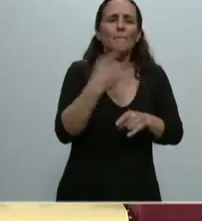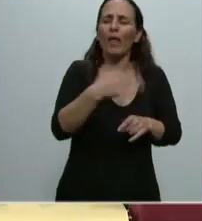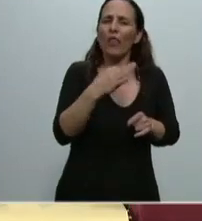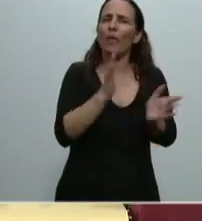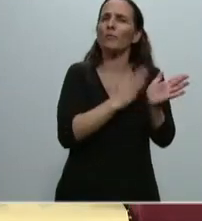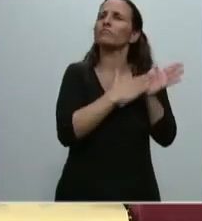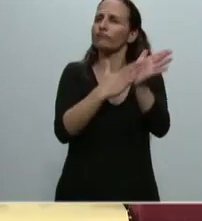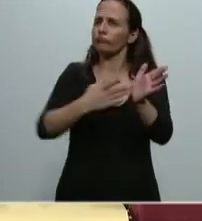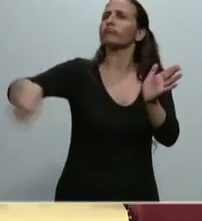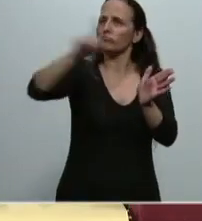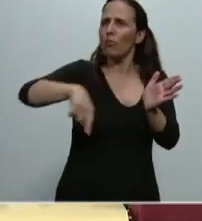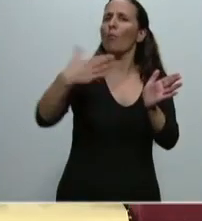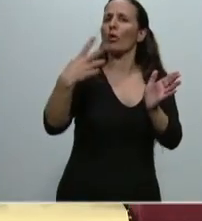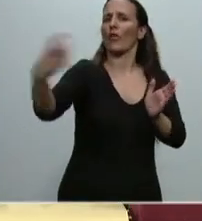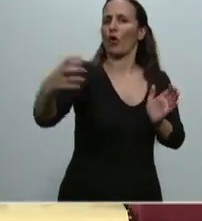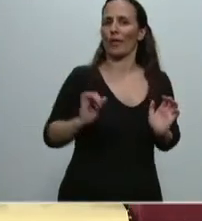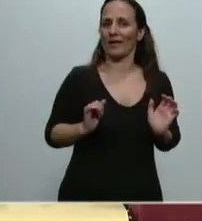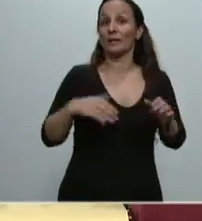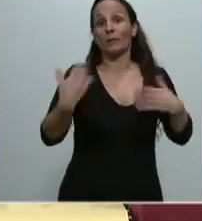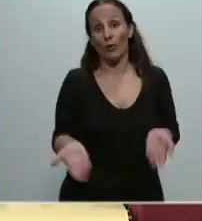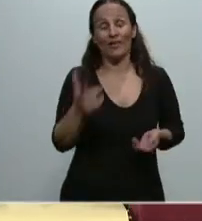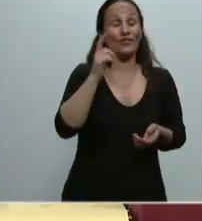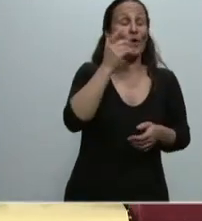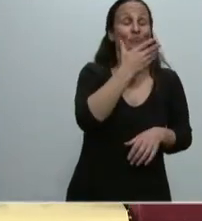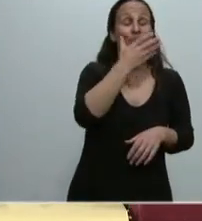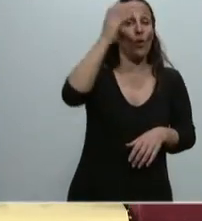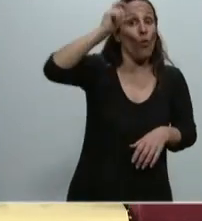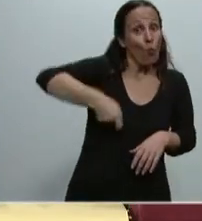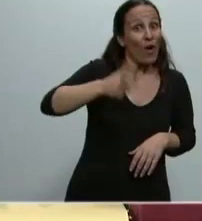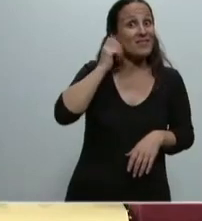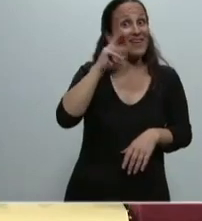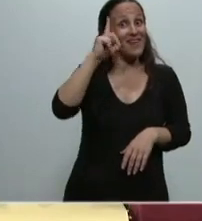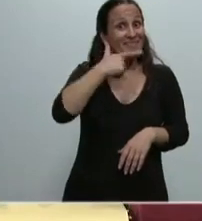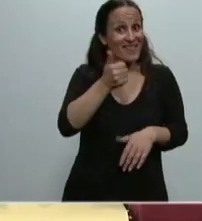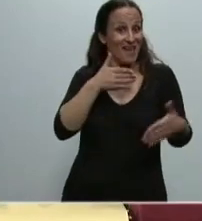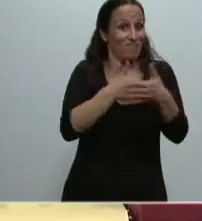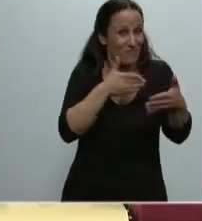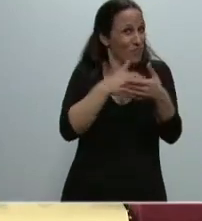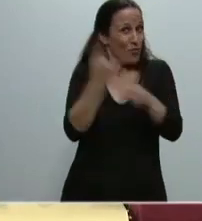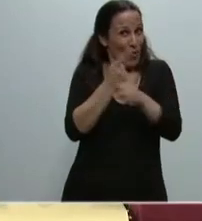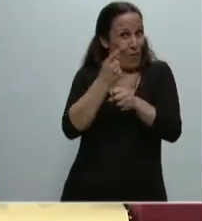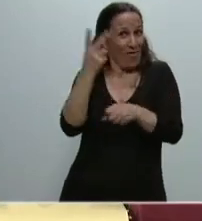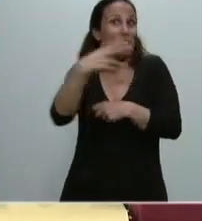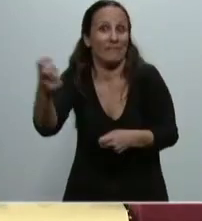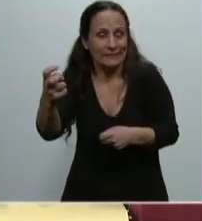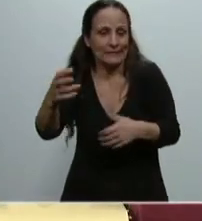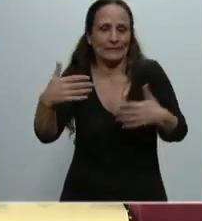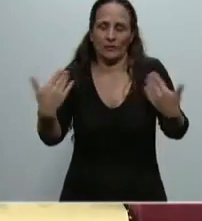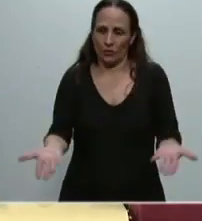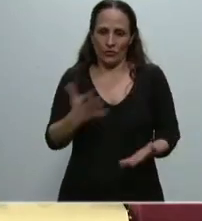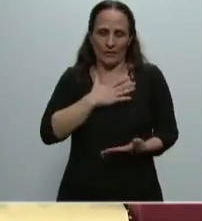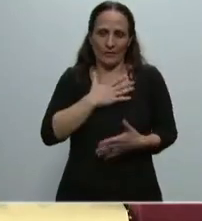puedan cobrar. Por eso, debido a la obstrucción del juez Griesa, estamos precisamente y